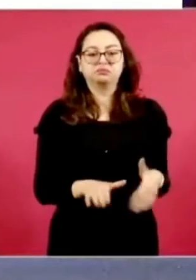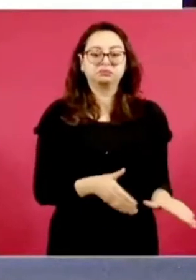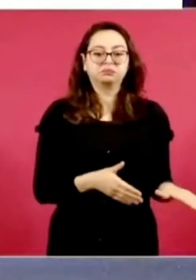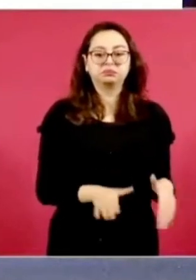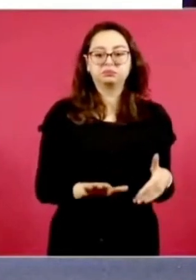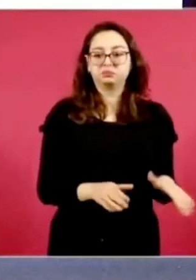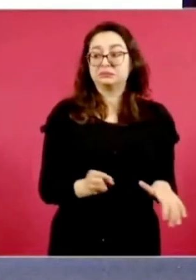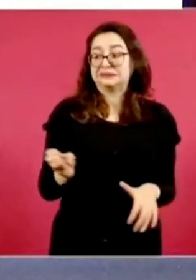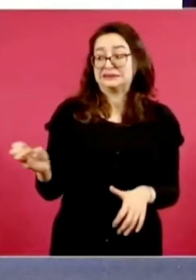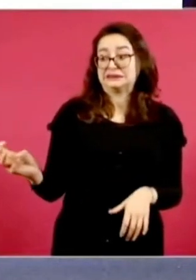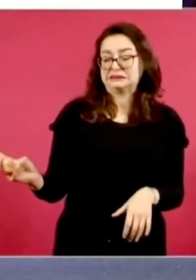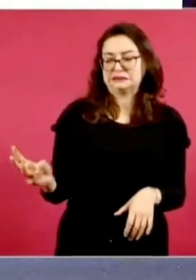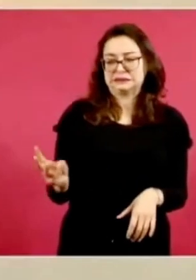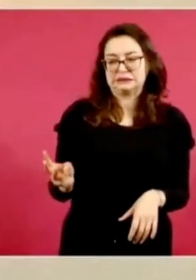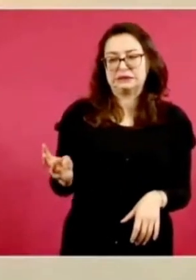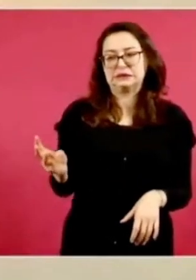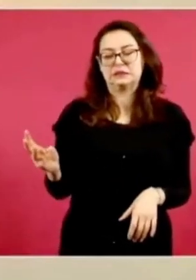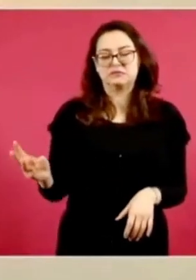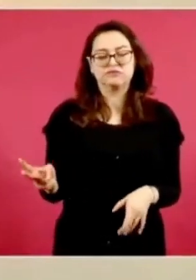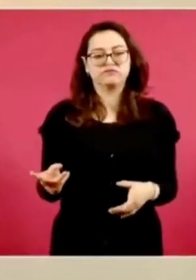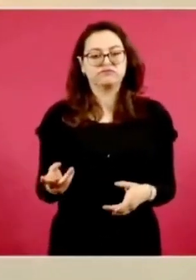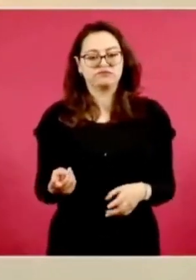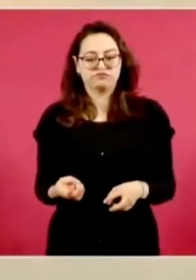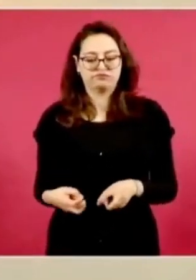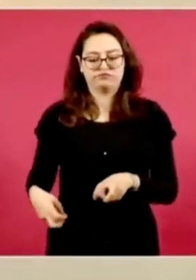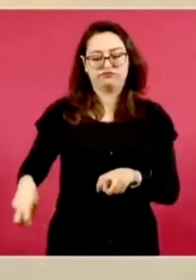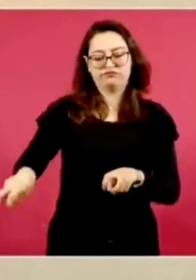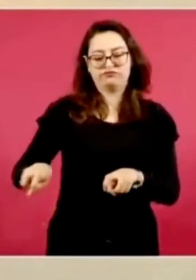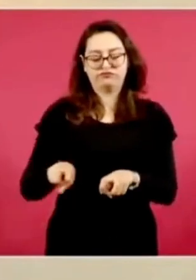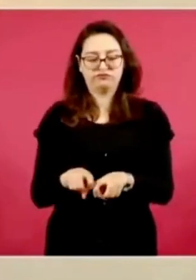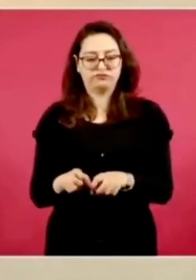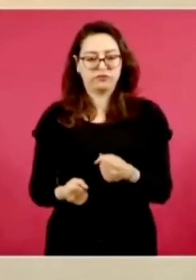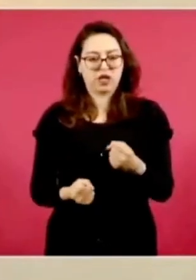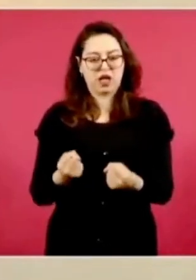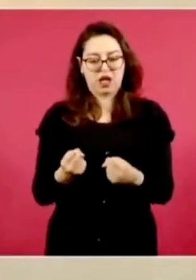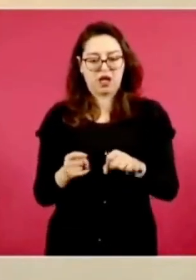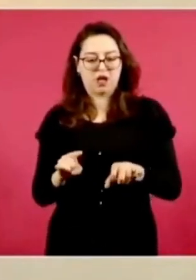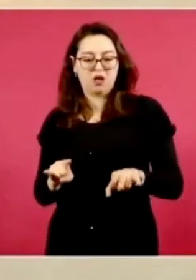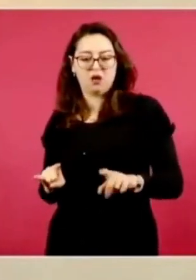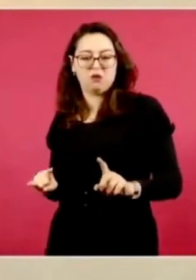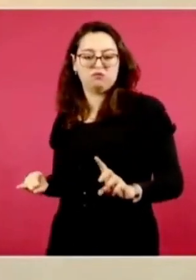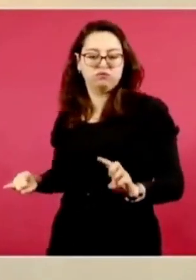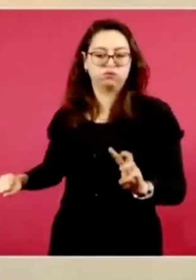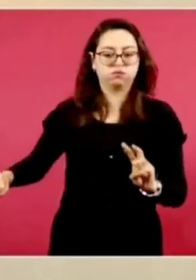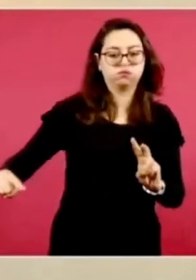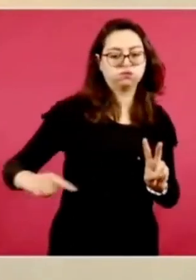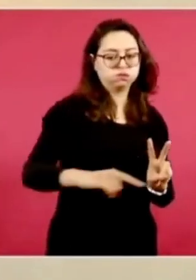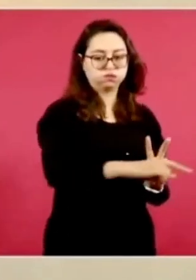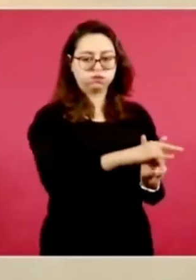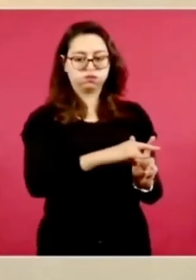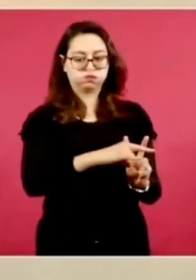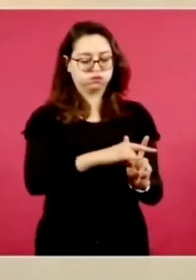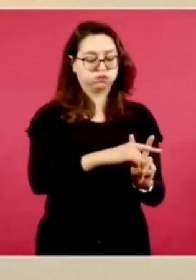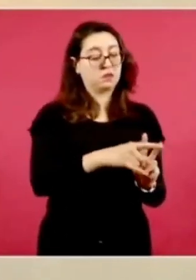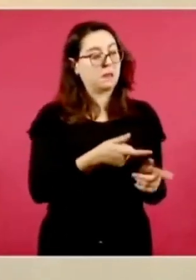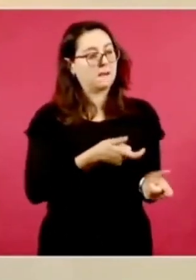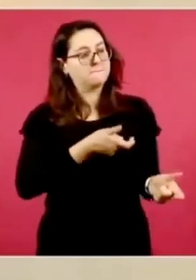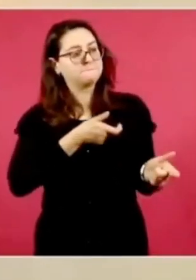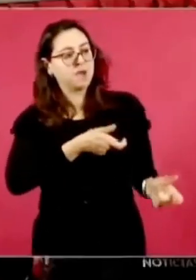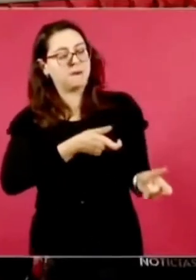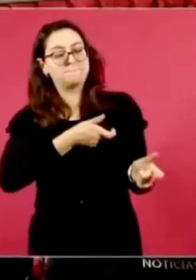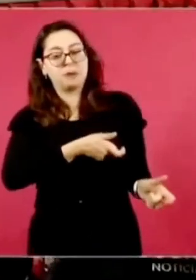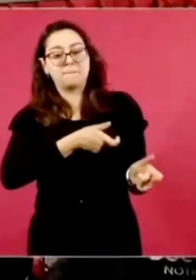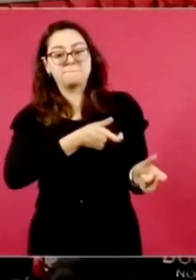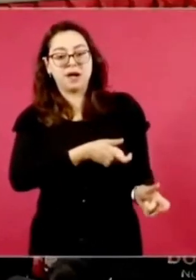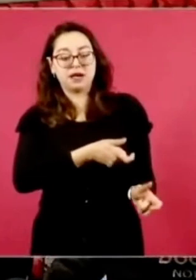sentenciados a bordo de un vehículo le cerraron el paso, dispararon con armas de fuego, privando de la vida en el lugar a Reinaldo